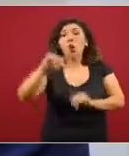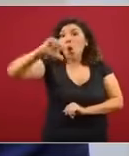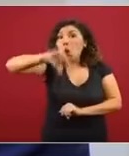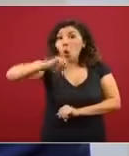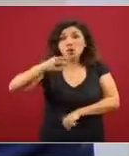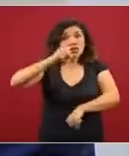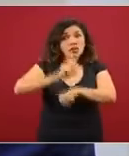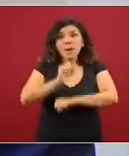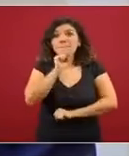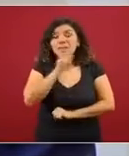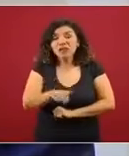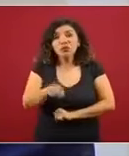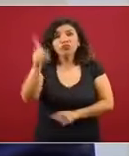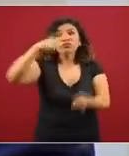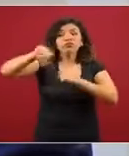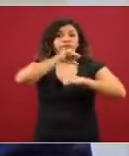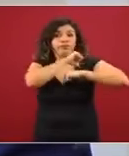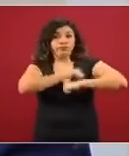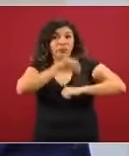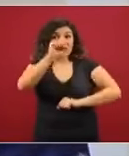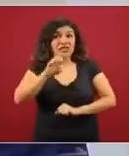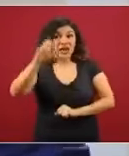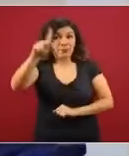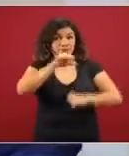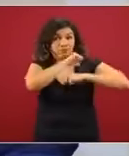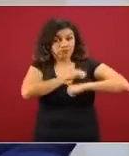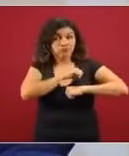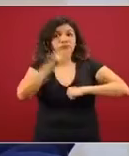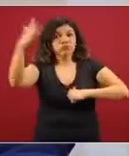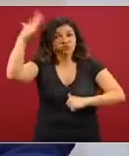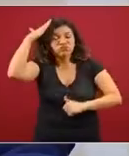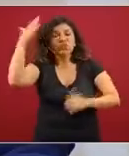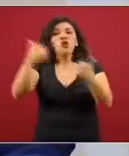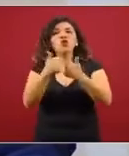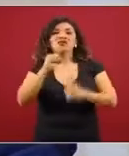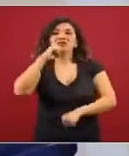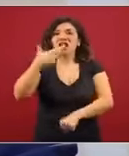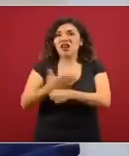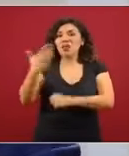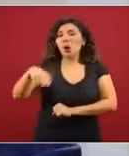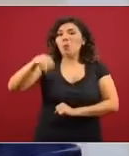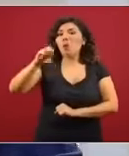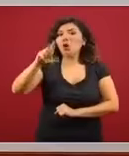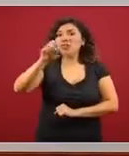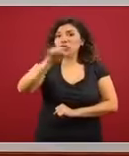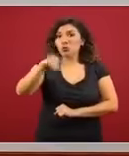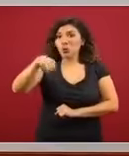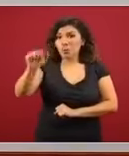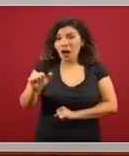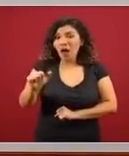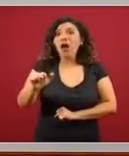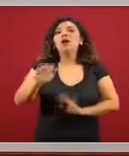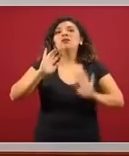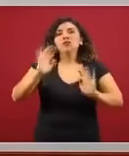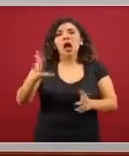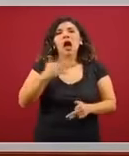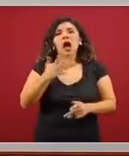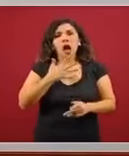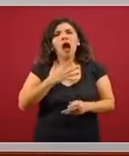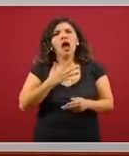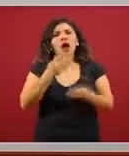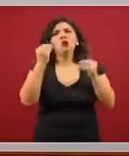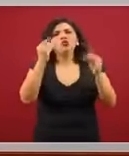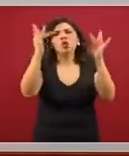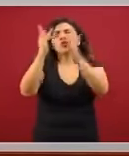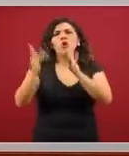mismo las altas autoridades de la secretaría encabezadas por el señor secretario Moctezuma Barragán, obtuvieron varios